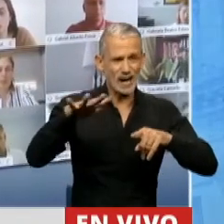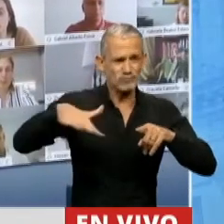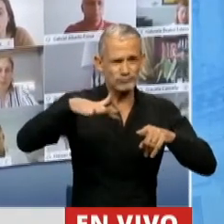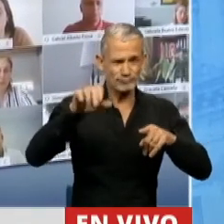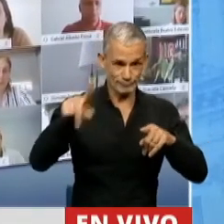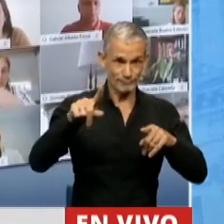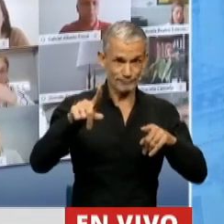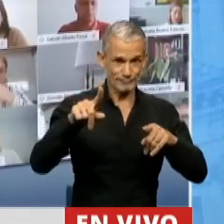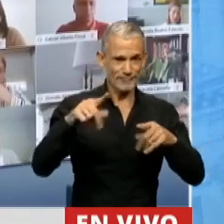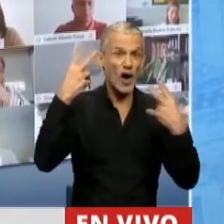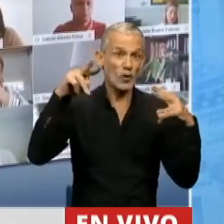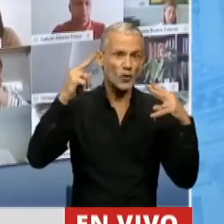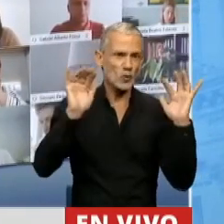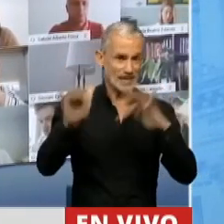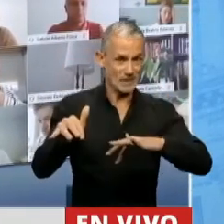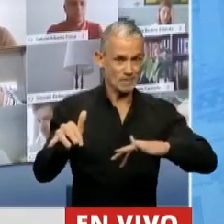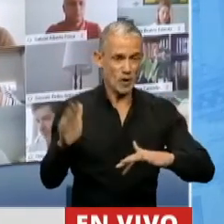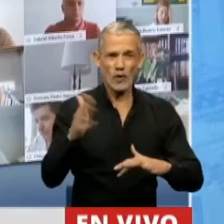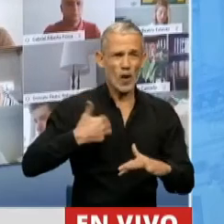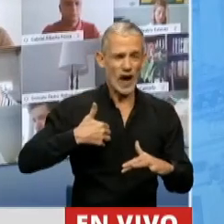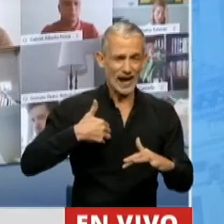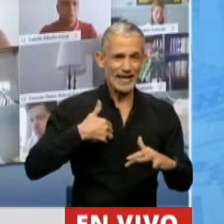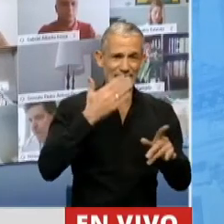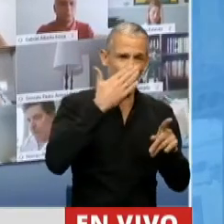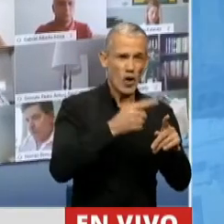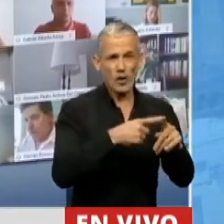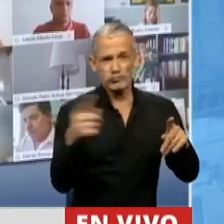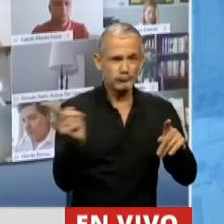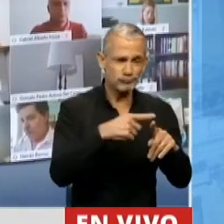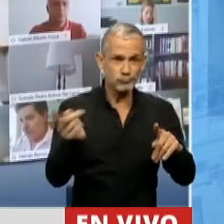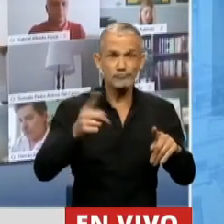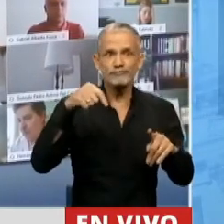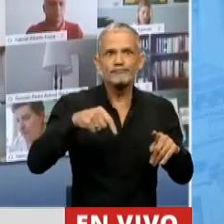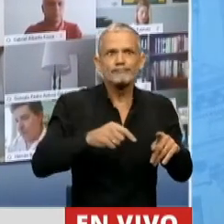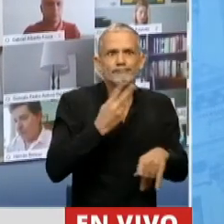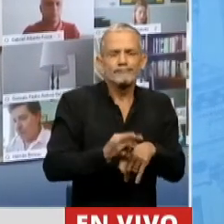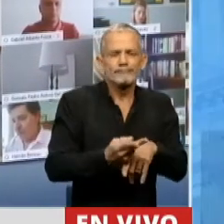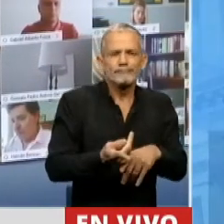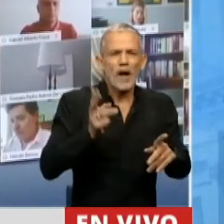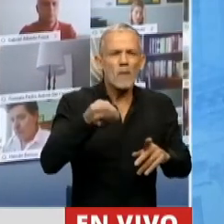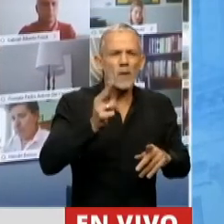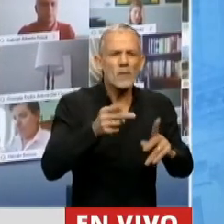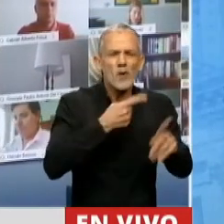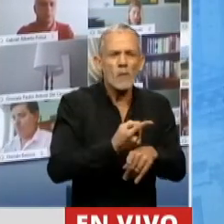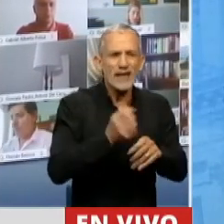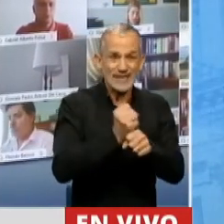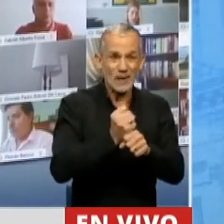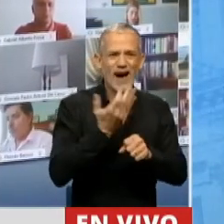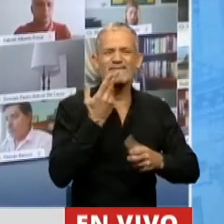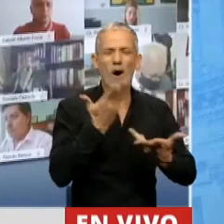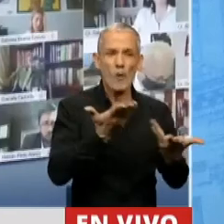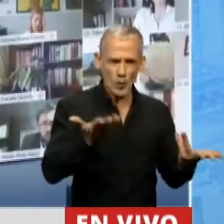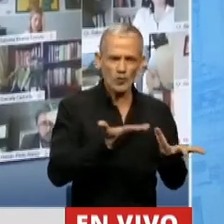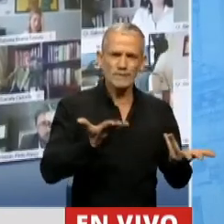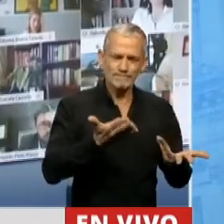que recibe a turistas de todo el país, que hoy está impedido de trabajar de lo que más le gusta y